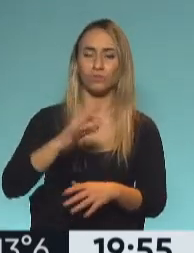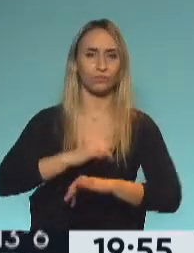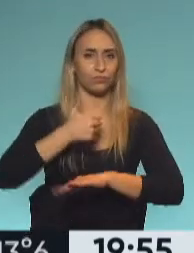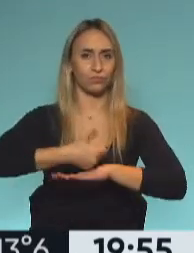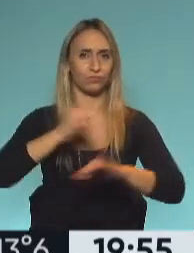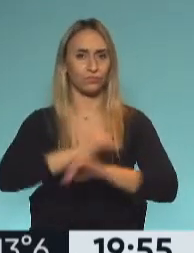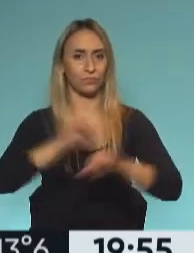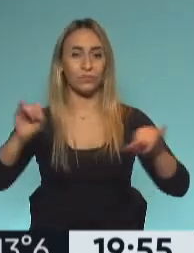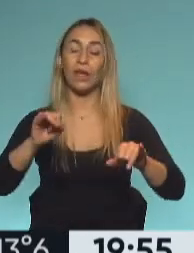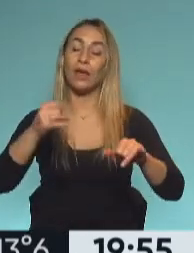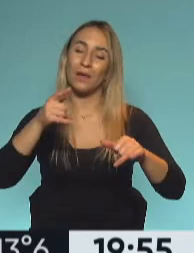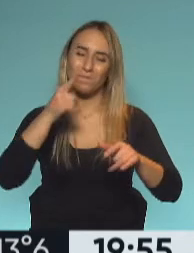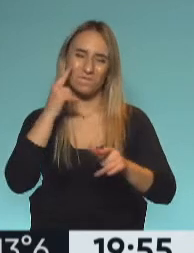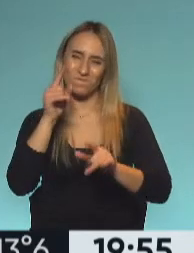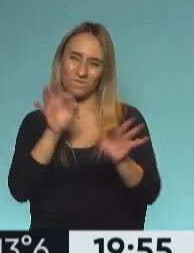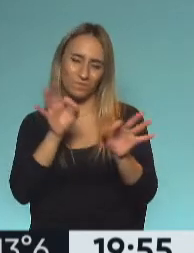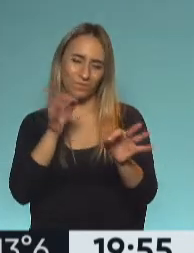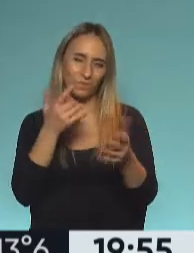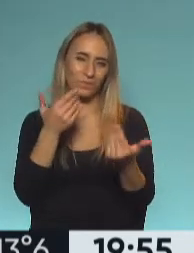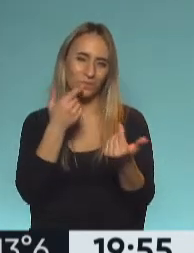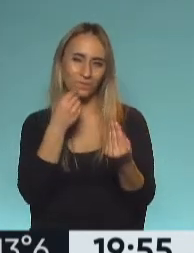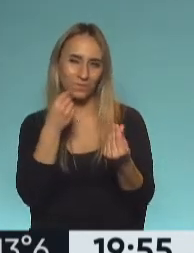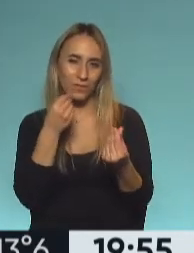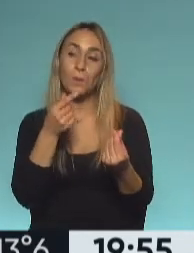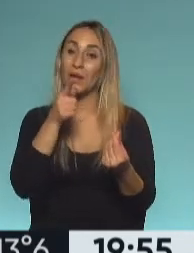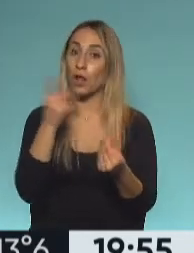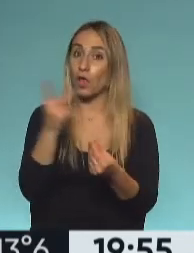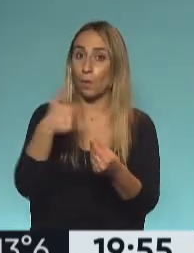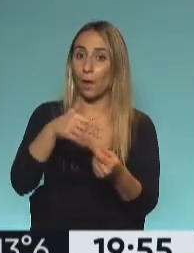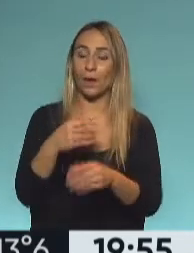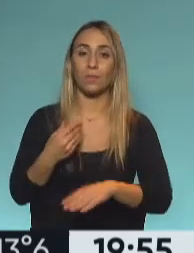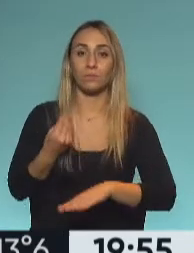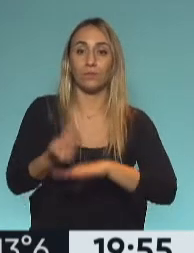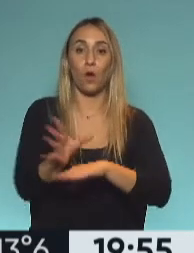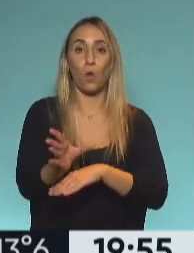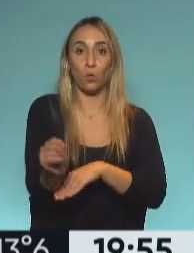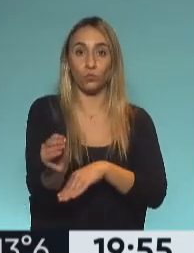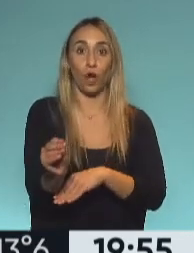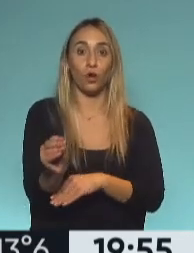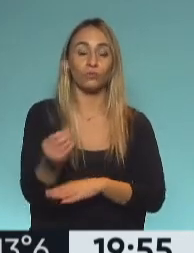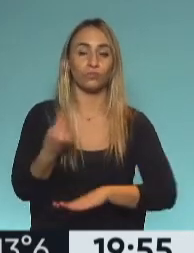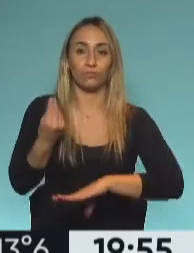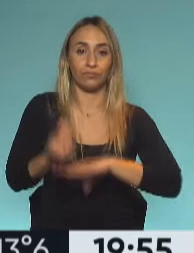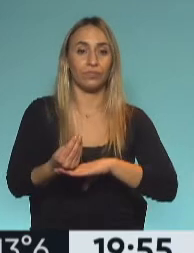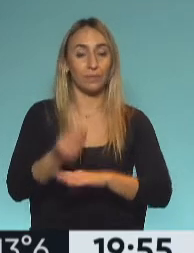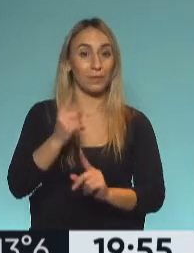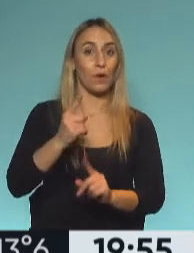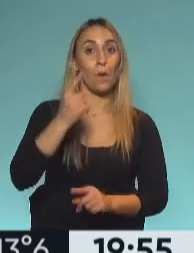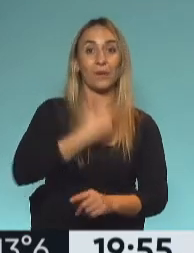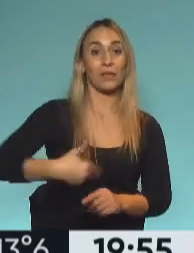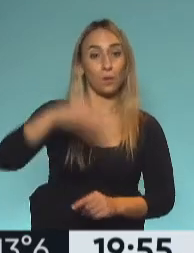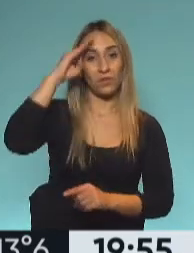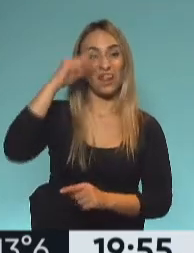podían ir juntos a una elección. De hecho, así lo dijo el actual presidente Jair Bolsonaro, que dijo, bueno, ahí